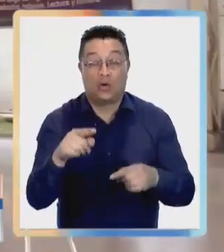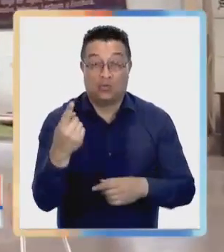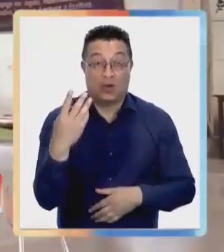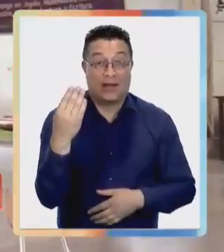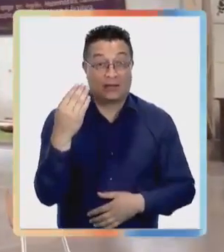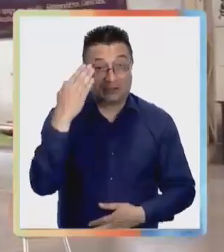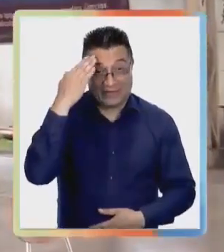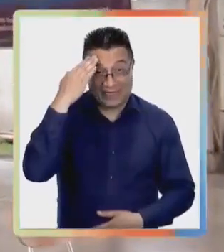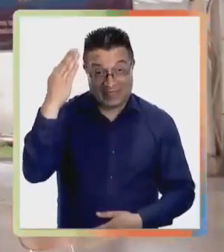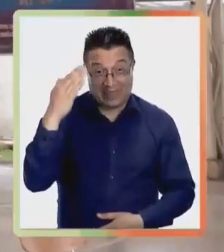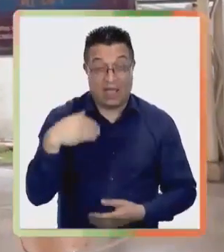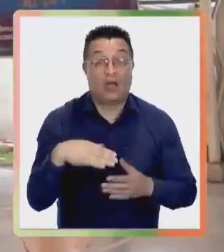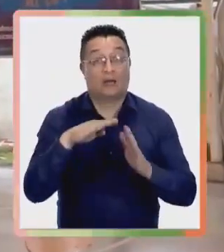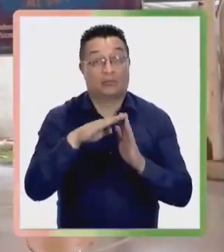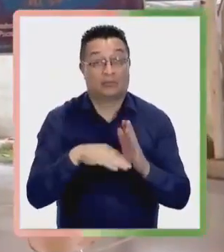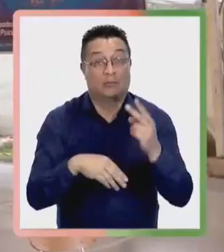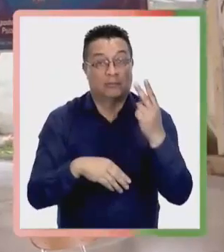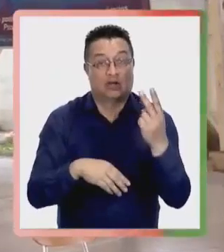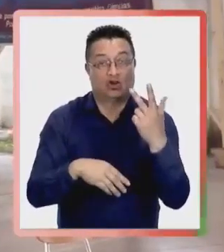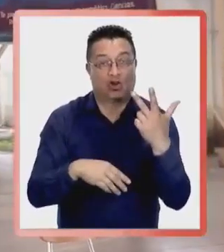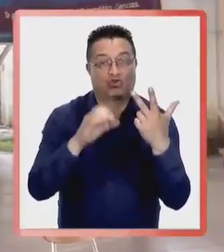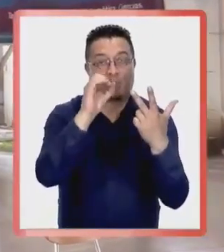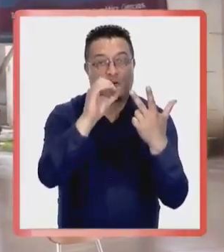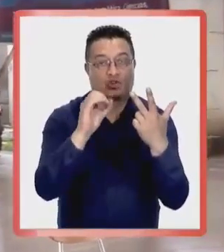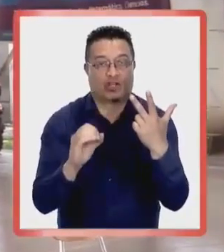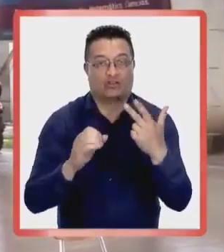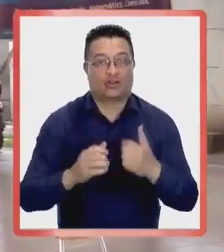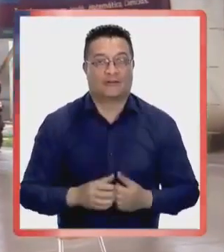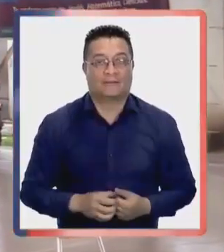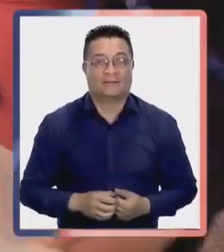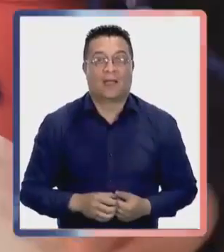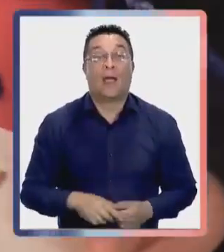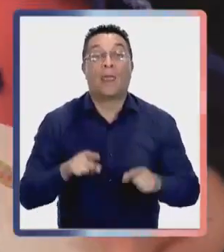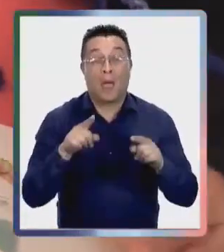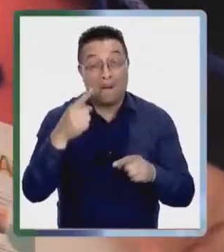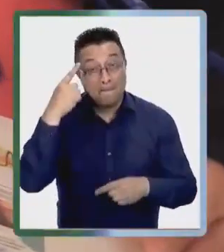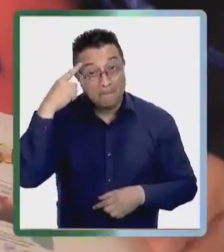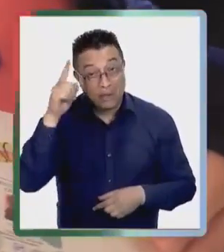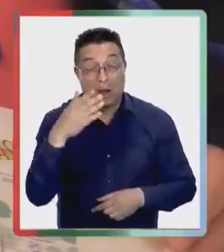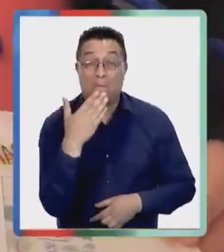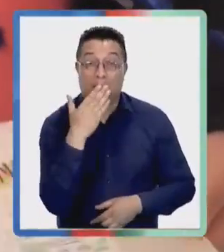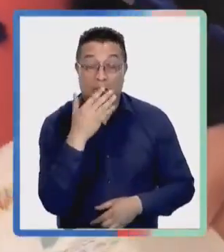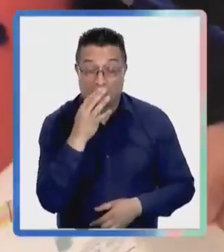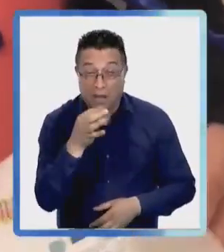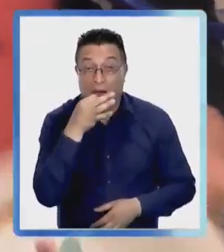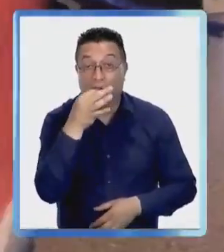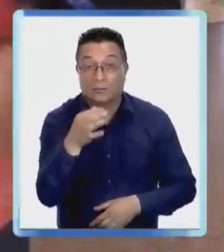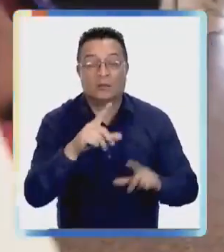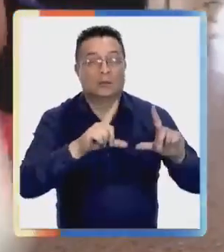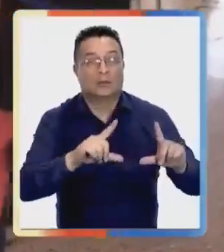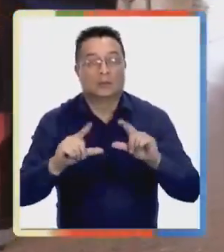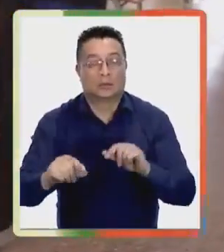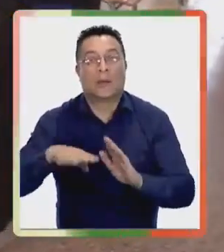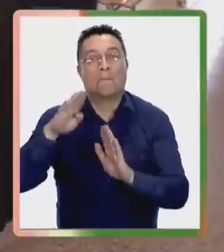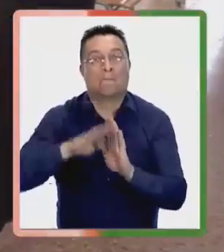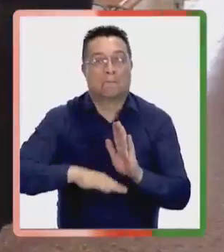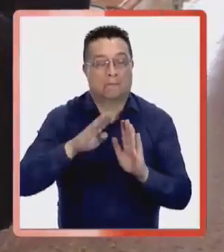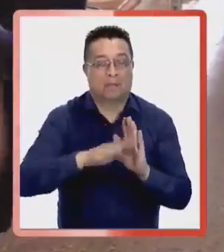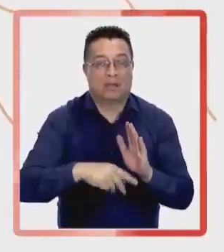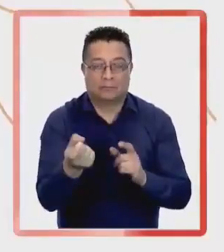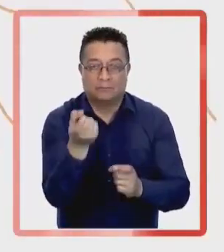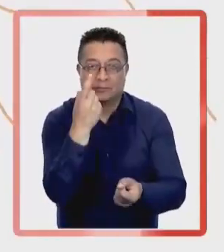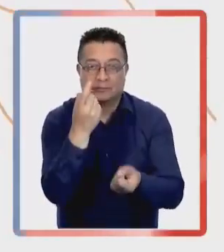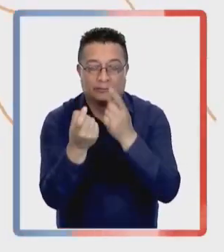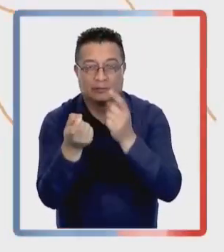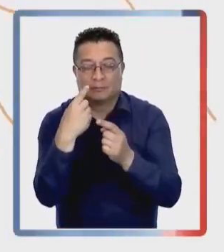que en los últimos 14 días la disminución es de 28%. Sin embargo, especialistas atribuyen esta disminución a una menor cantidad de